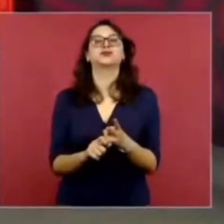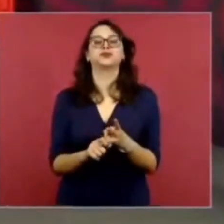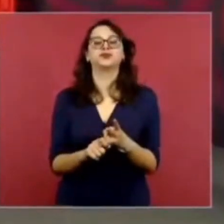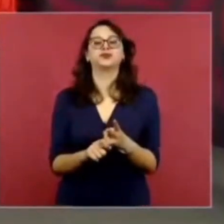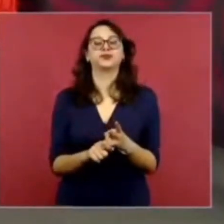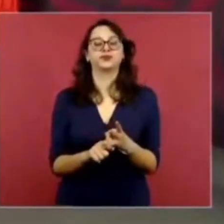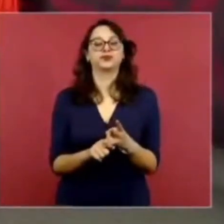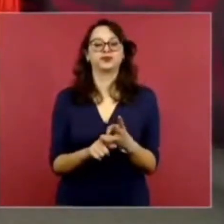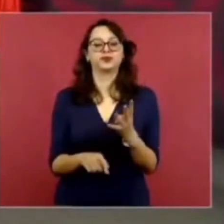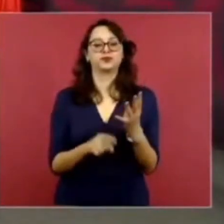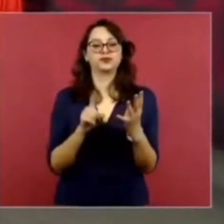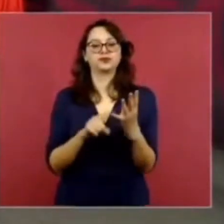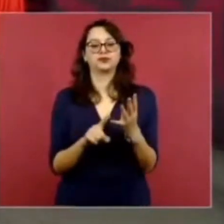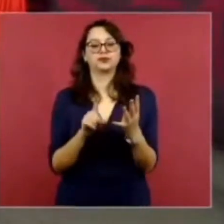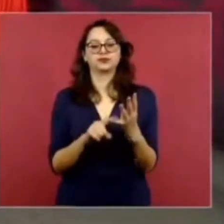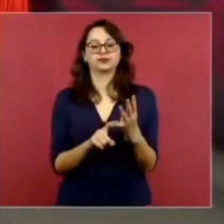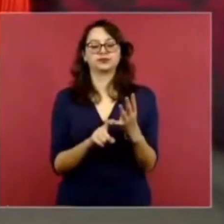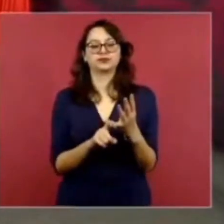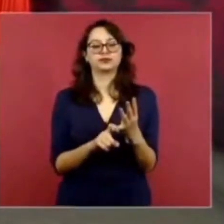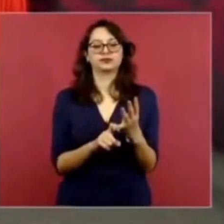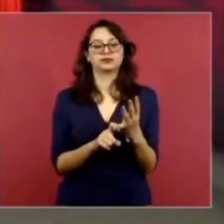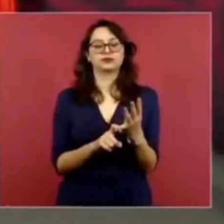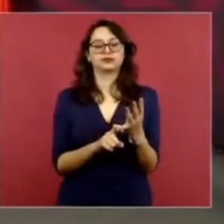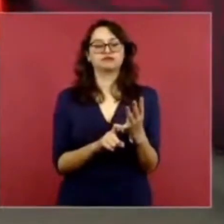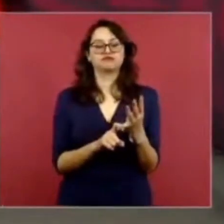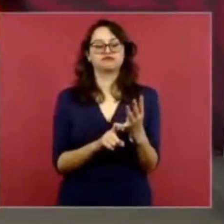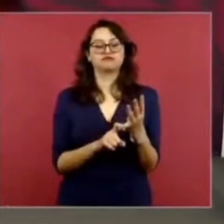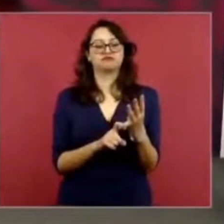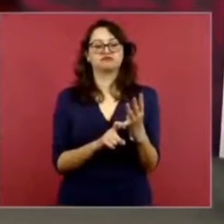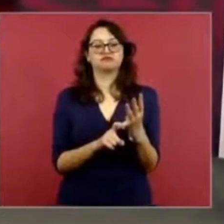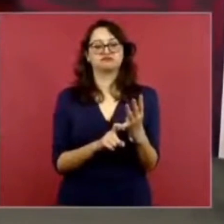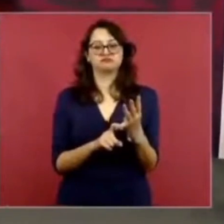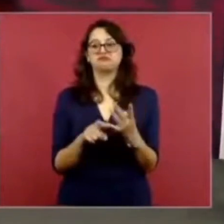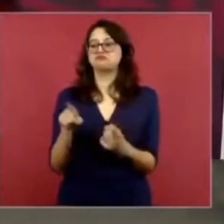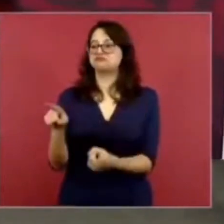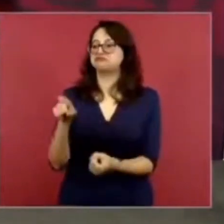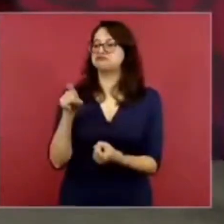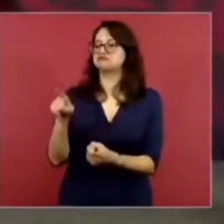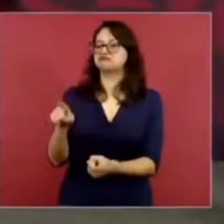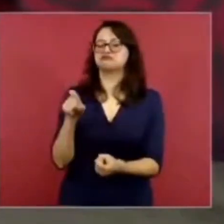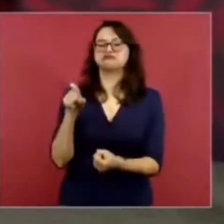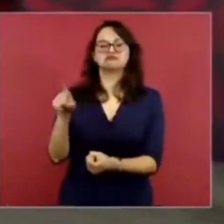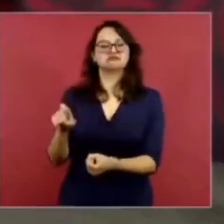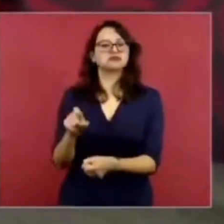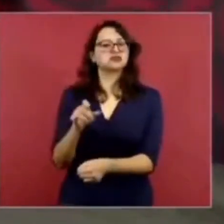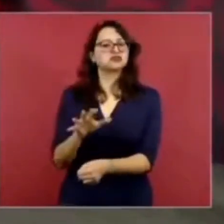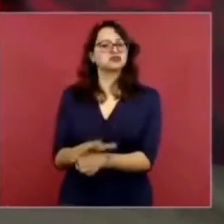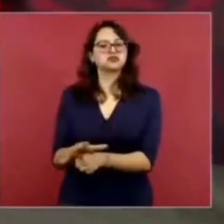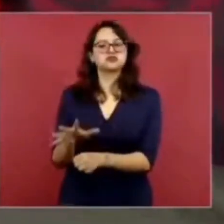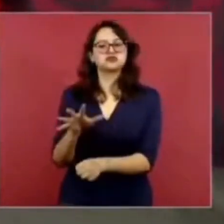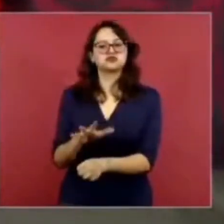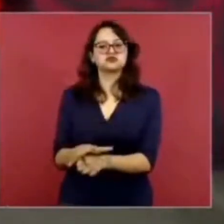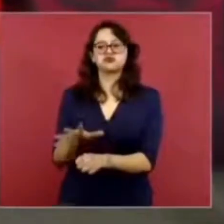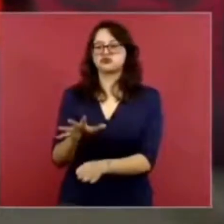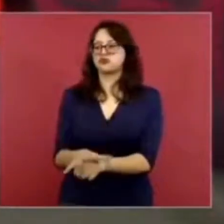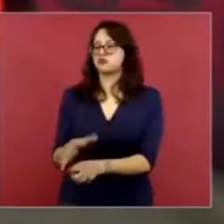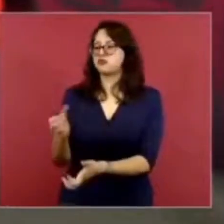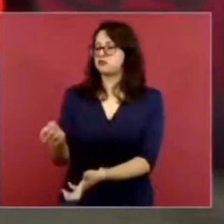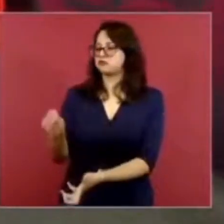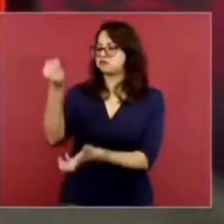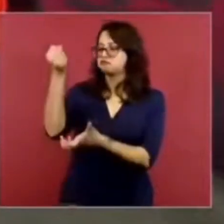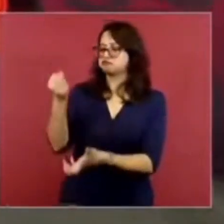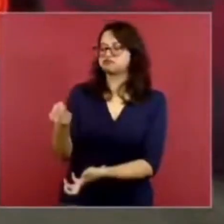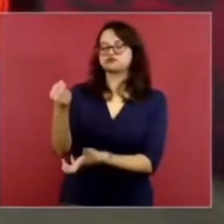Cuarto, se obtienen recursos suficientes para financiar